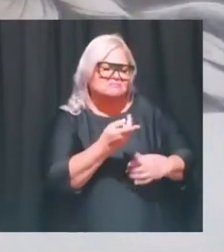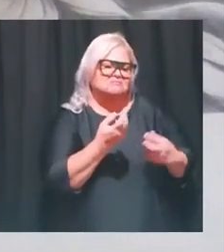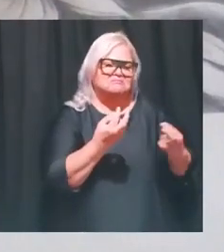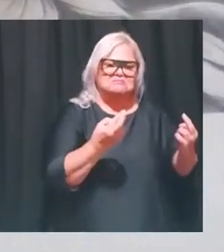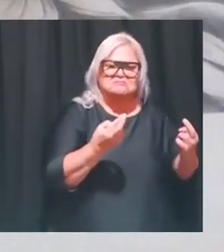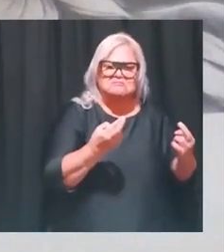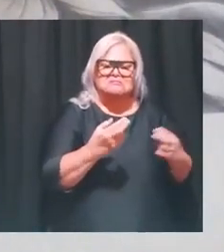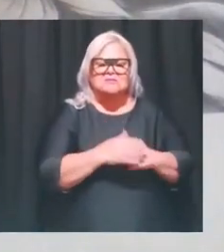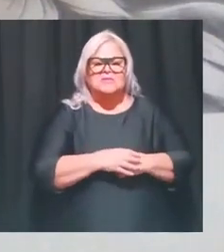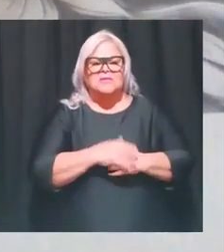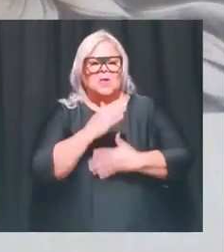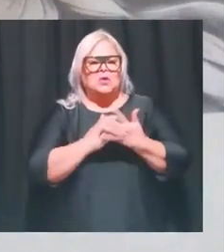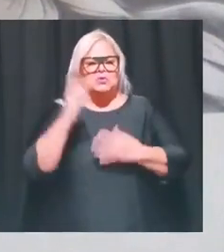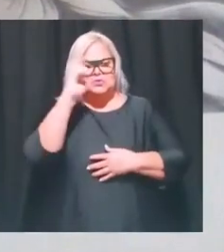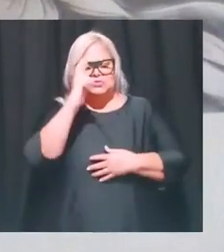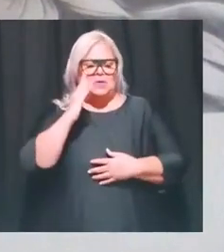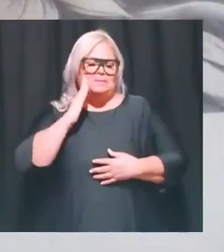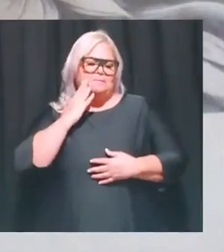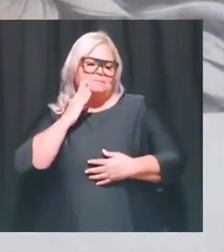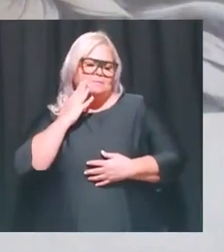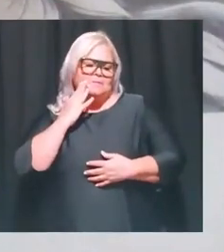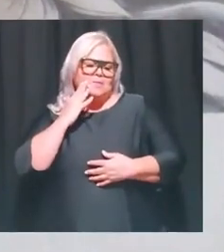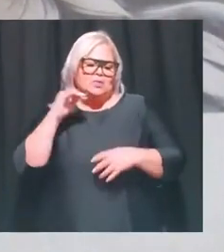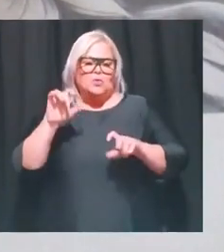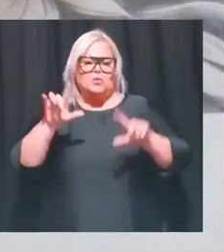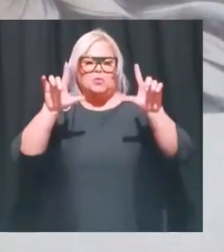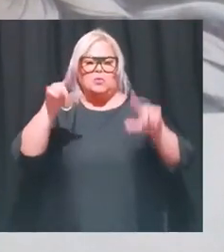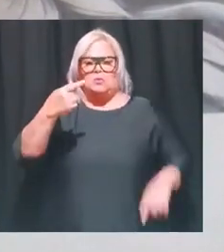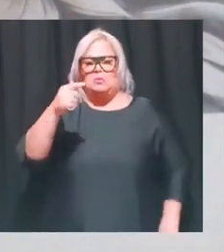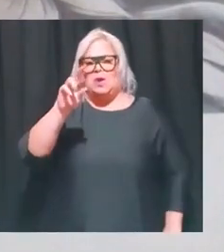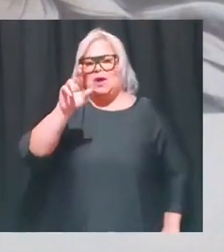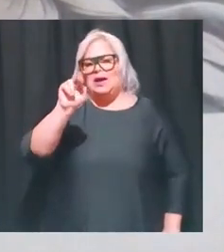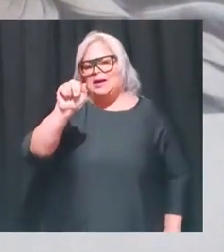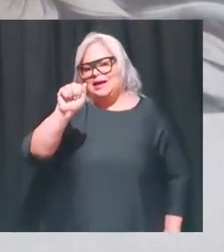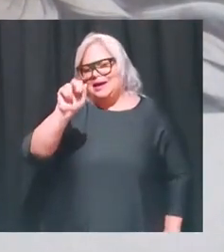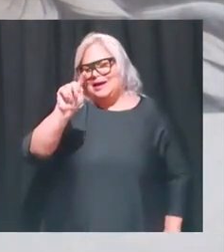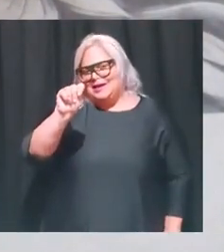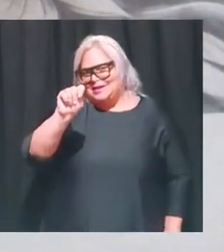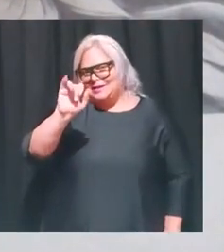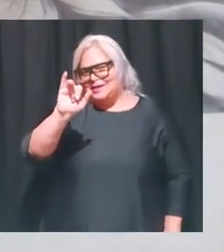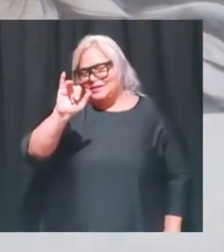y que por alguna razón esto le parece como un bloque de granito o hielo este